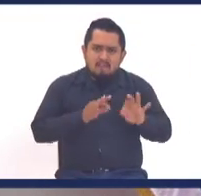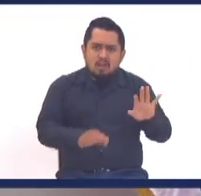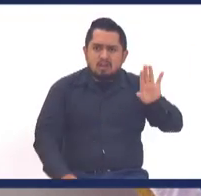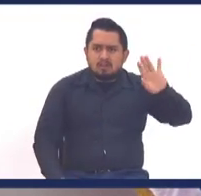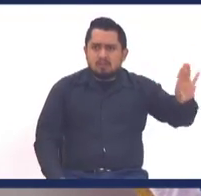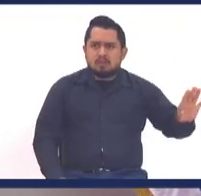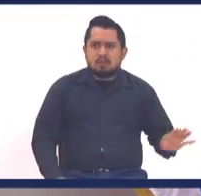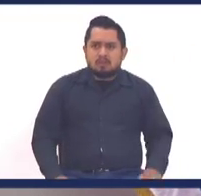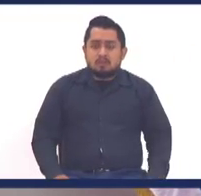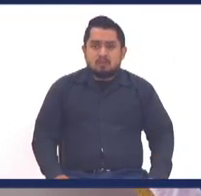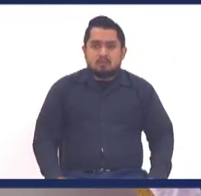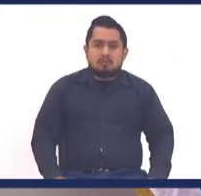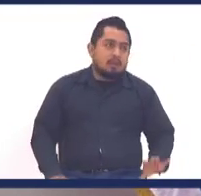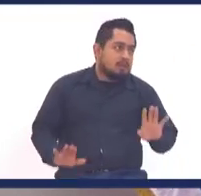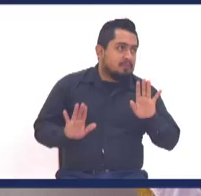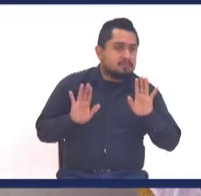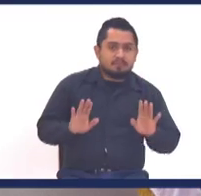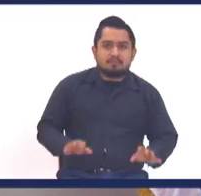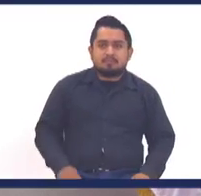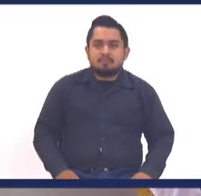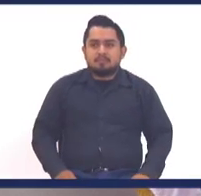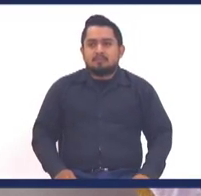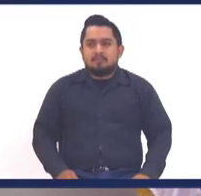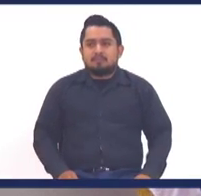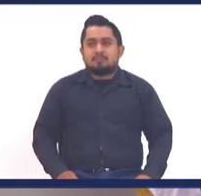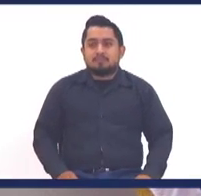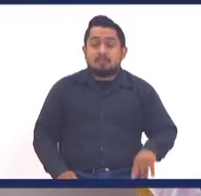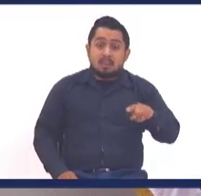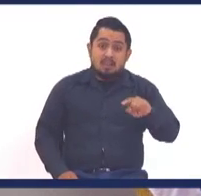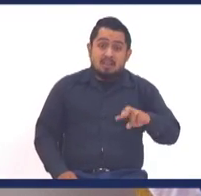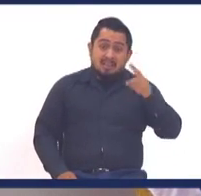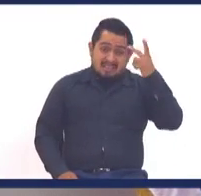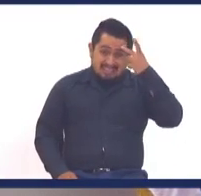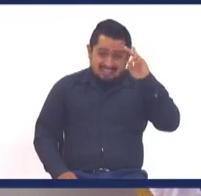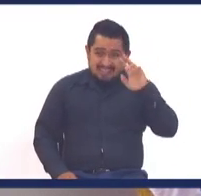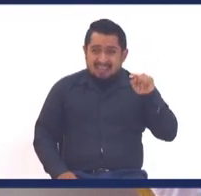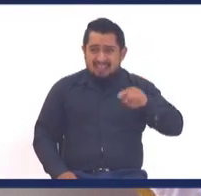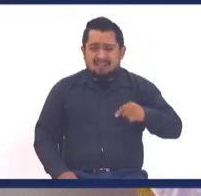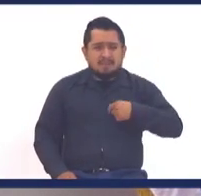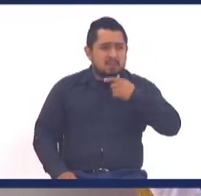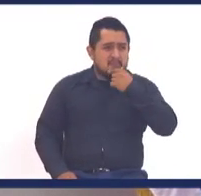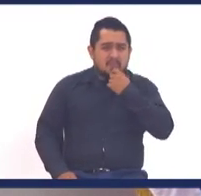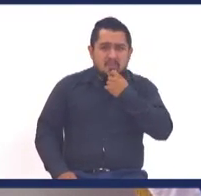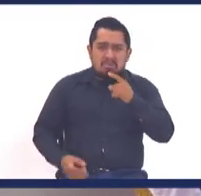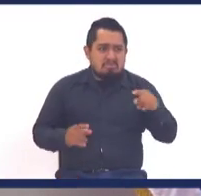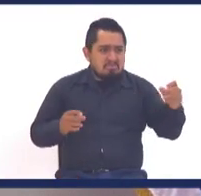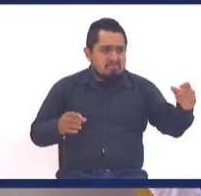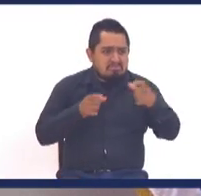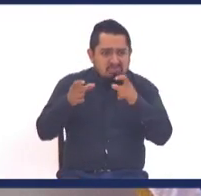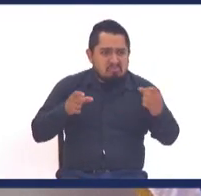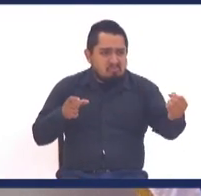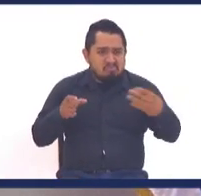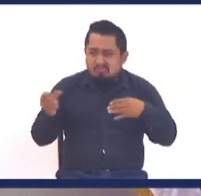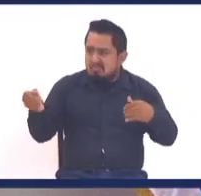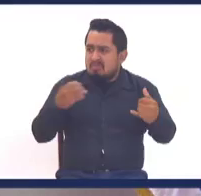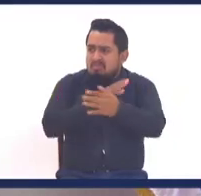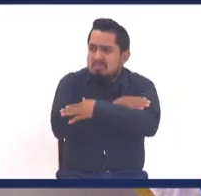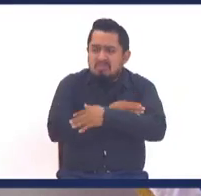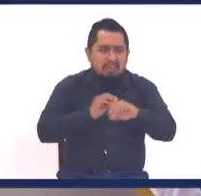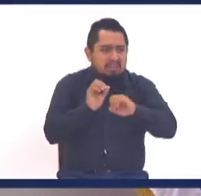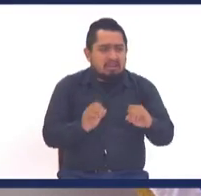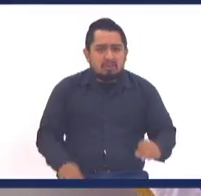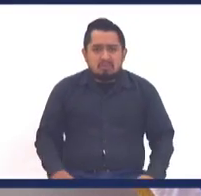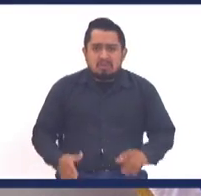lo triste que les tajó en las calientes, pero bueno, ese es el tema del otro día, entonces resulta que, nadie me dijo nada, y me mandan a la escuela,